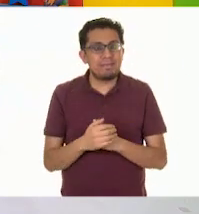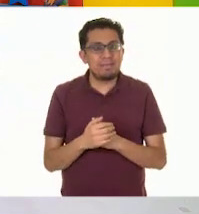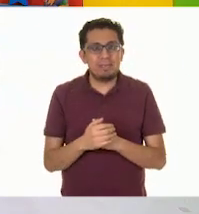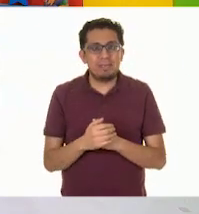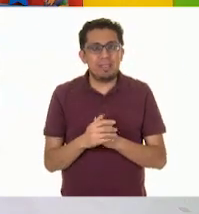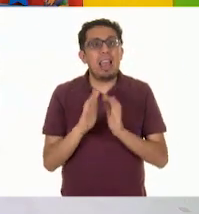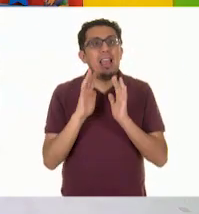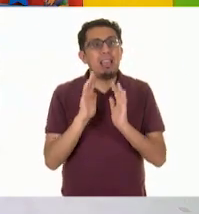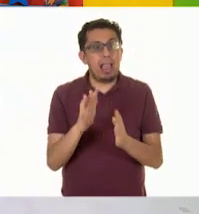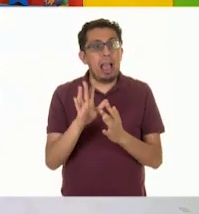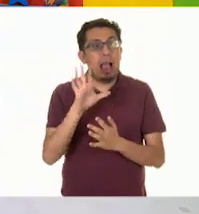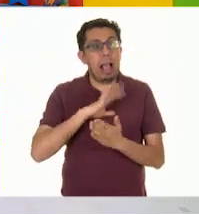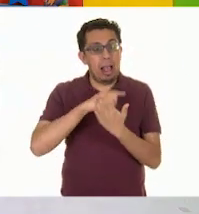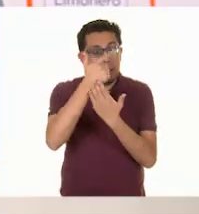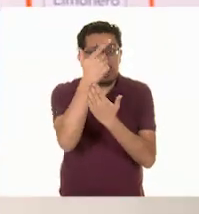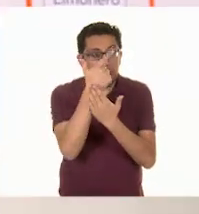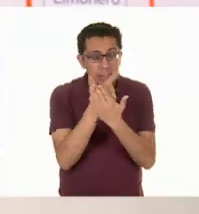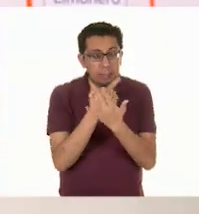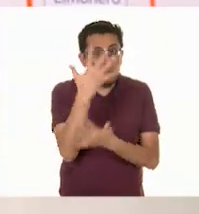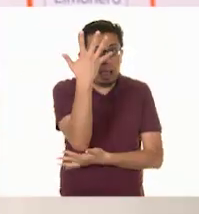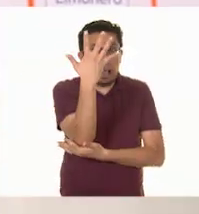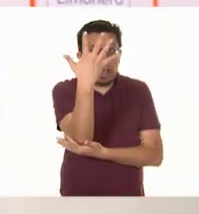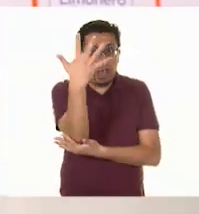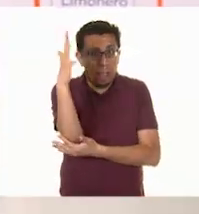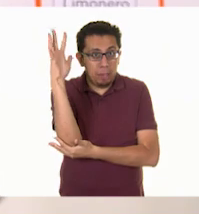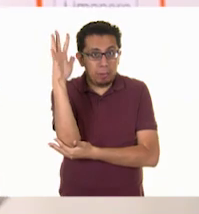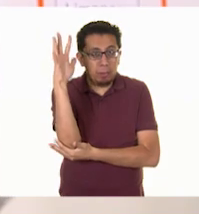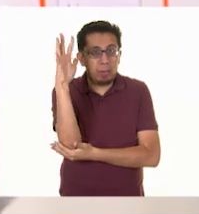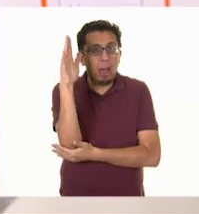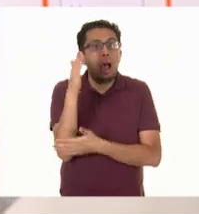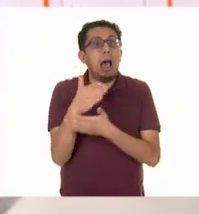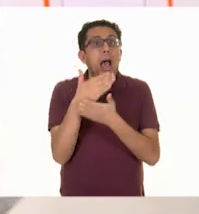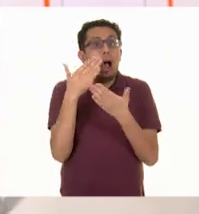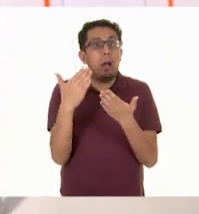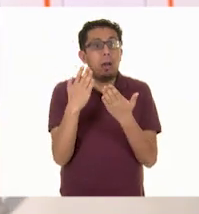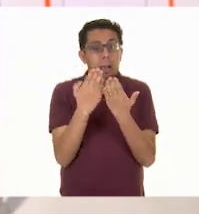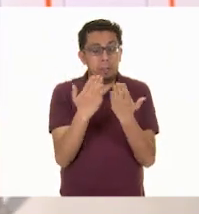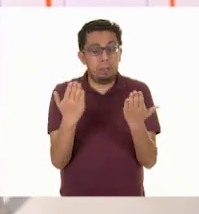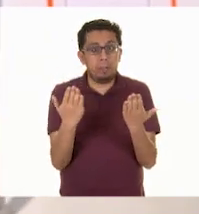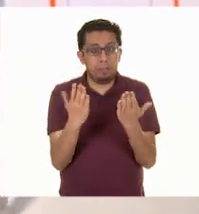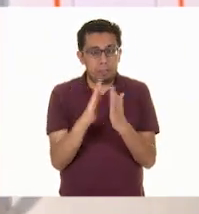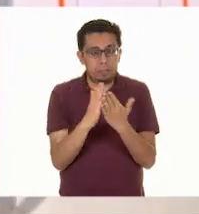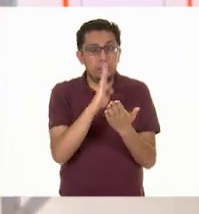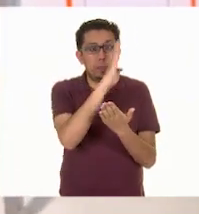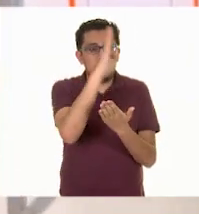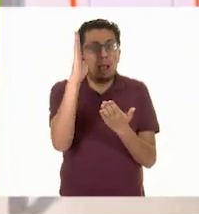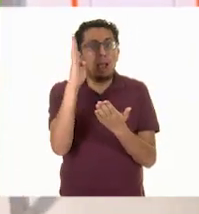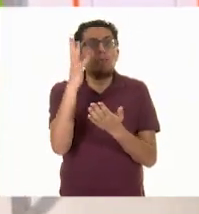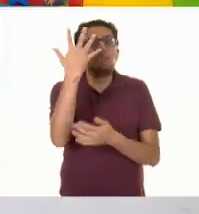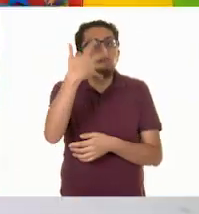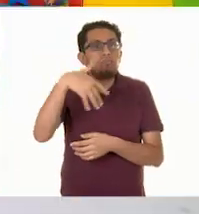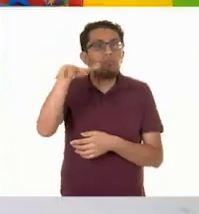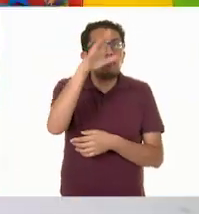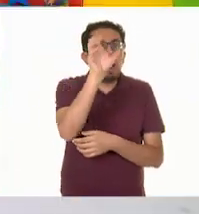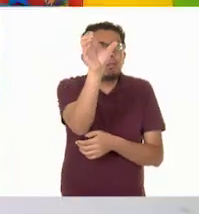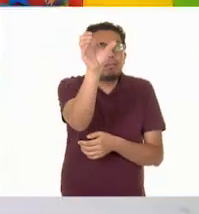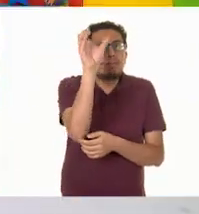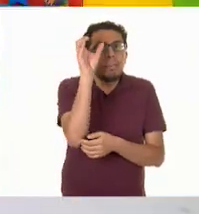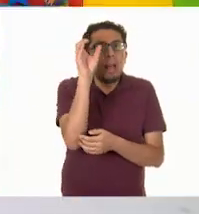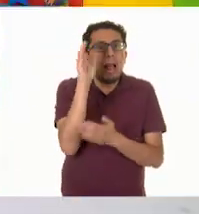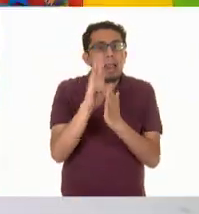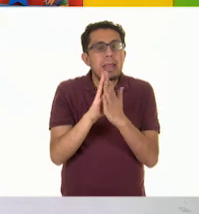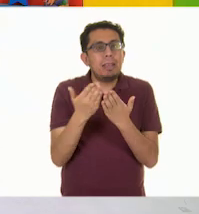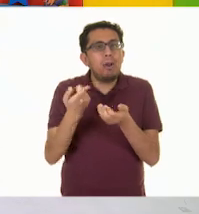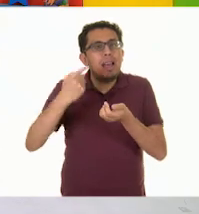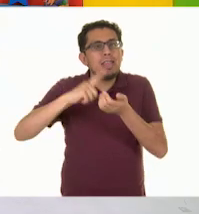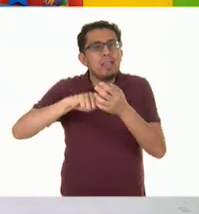tenemos la lista de los árboles. Ahora vamos a buscar en nuestra biblioteca libros de árboles frutales. ¿Te parece? ¡Qué buena